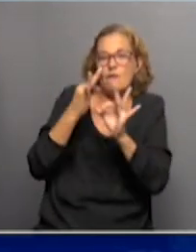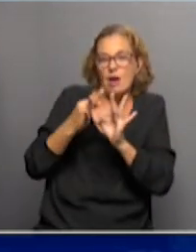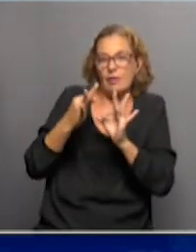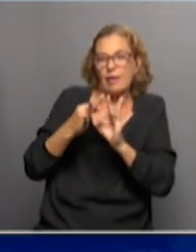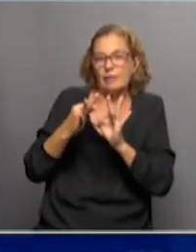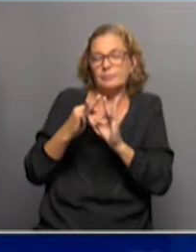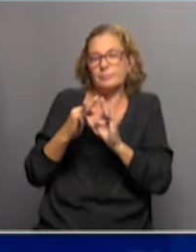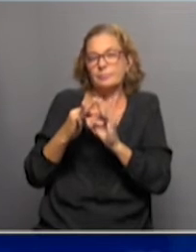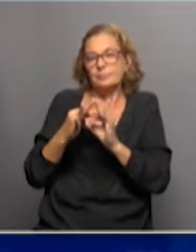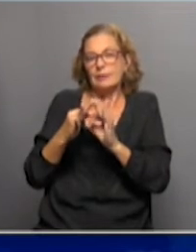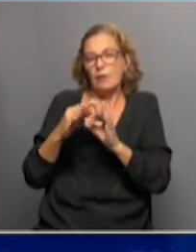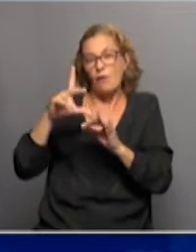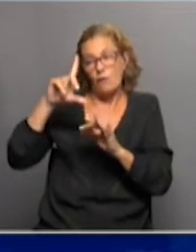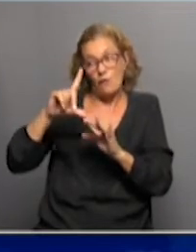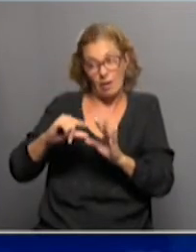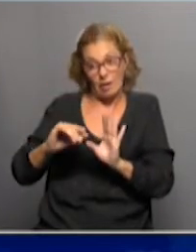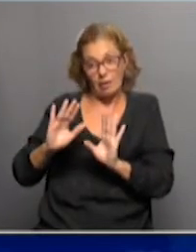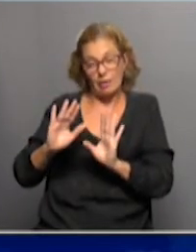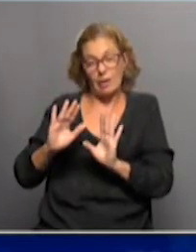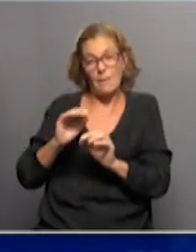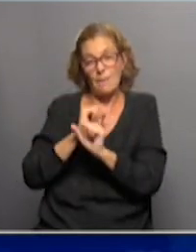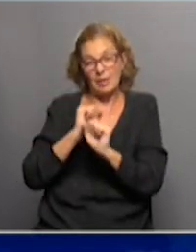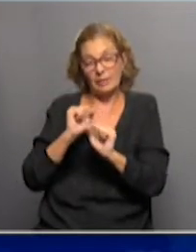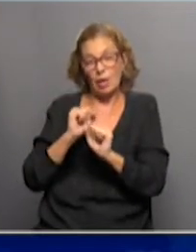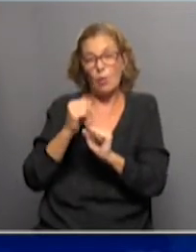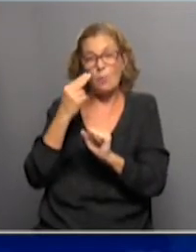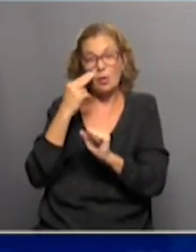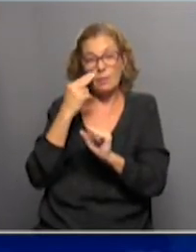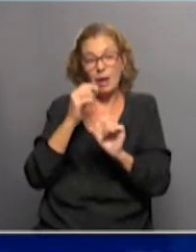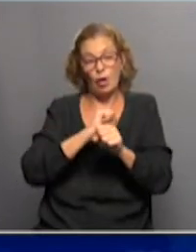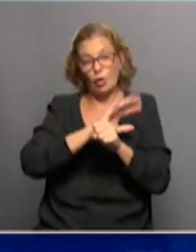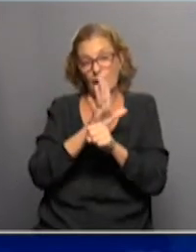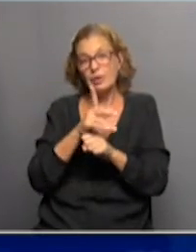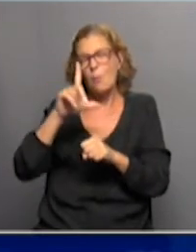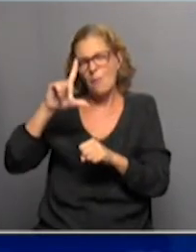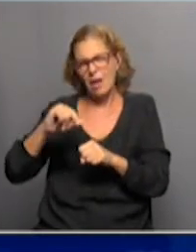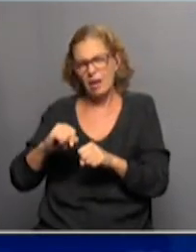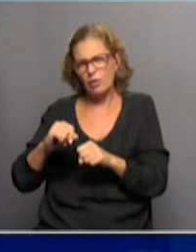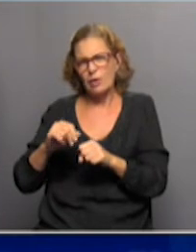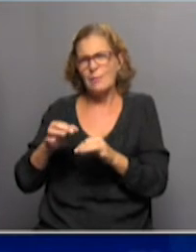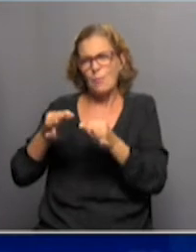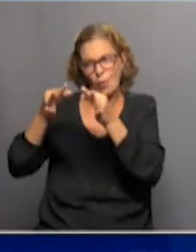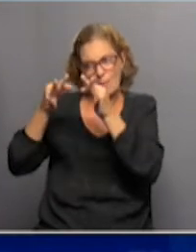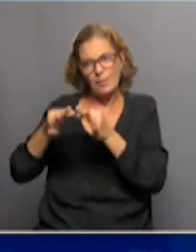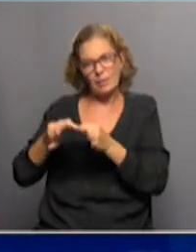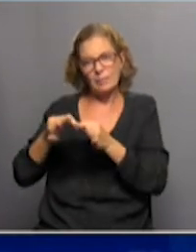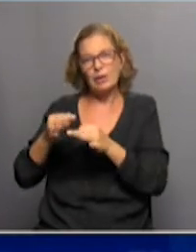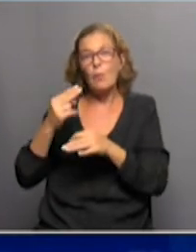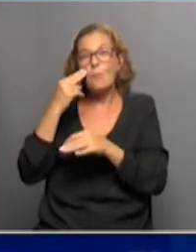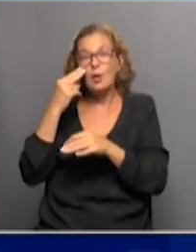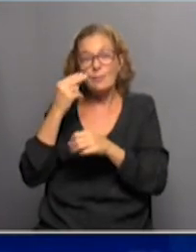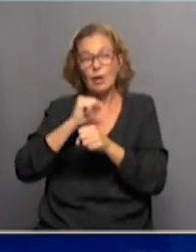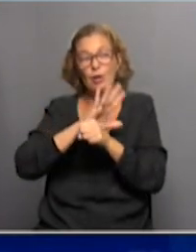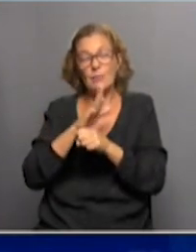se baja, se han empezado a bajar los casos y como les decía, y muy especialmente, los casos